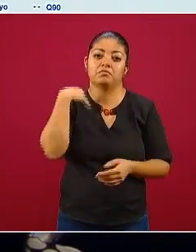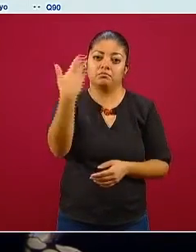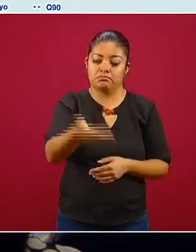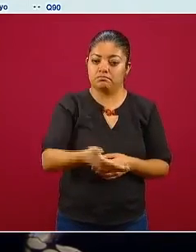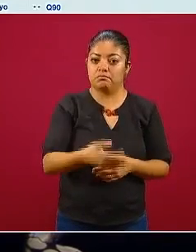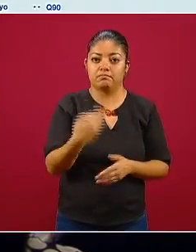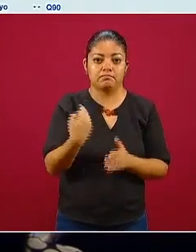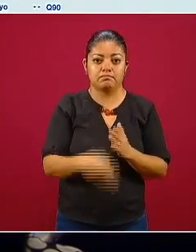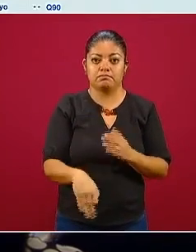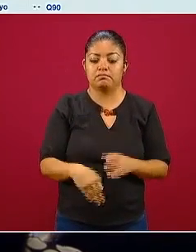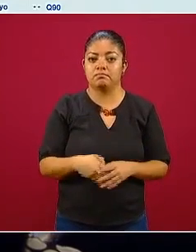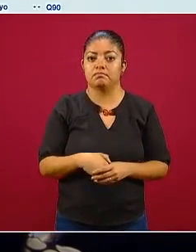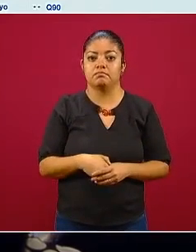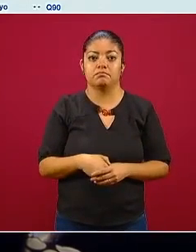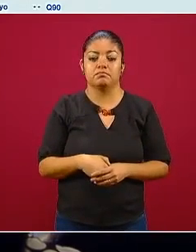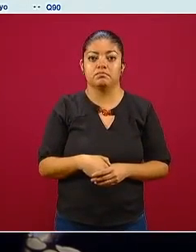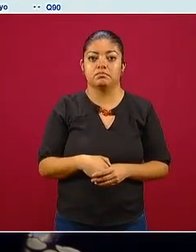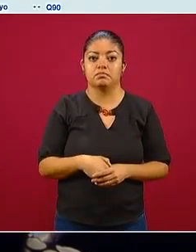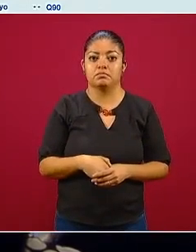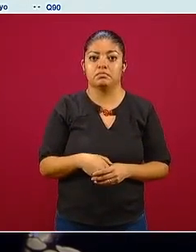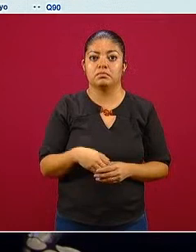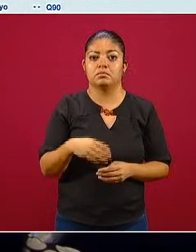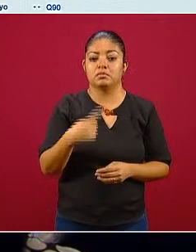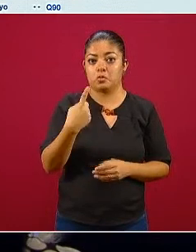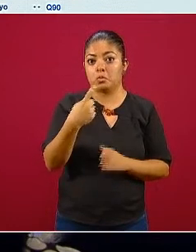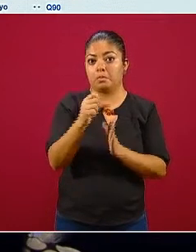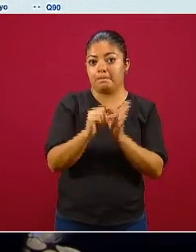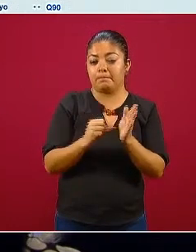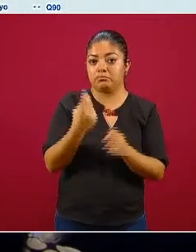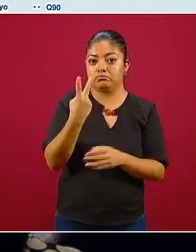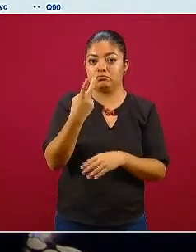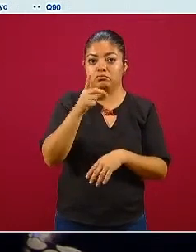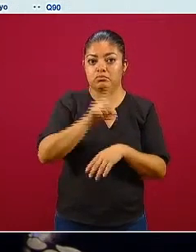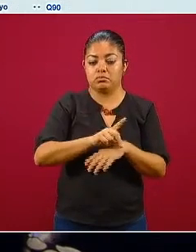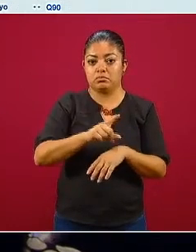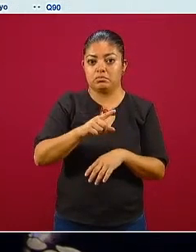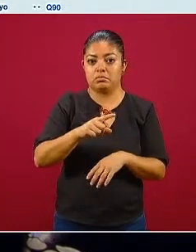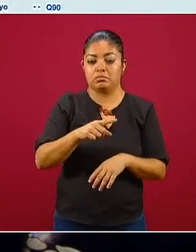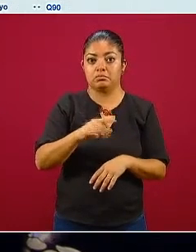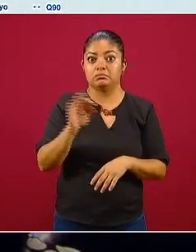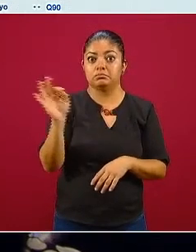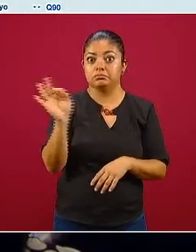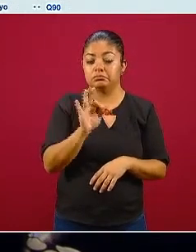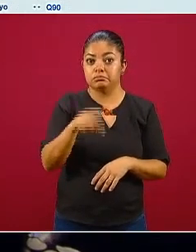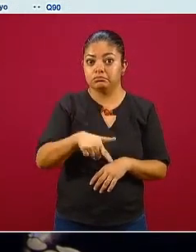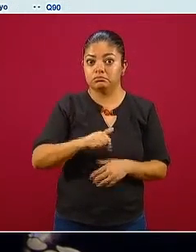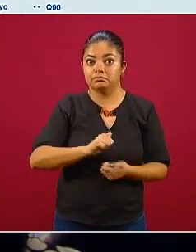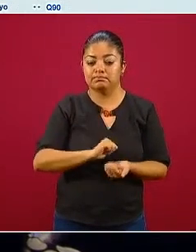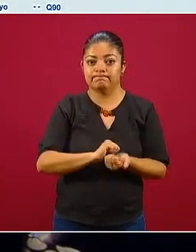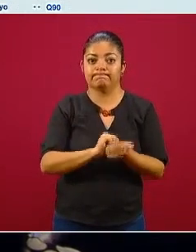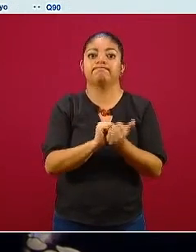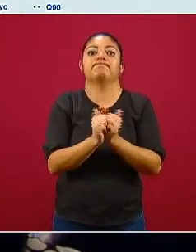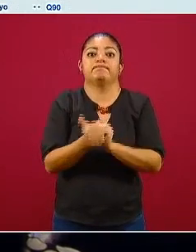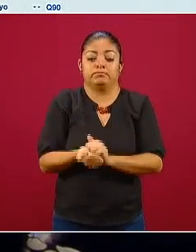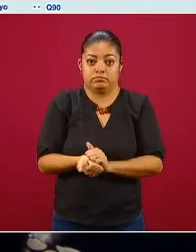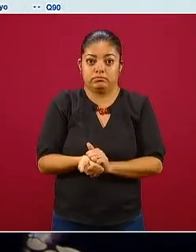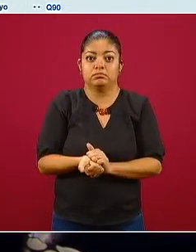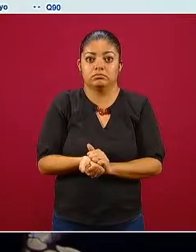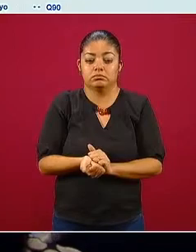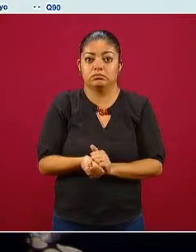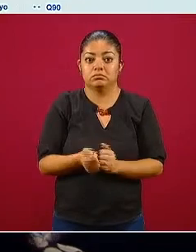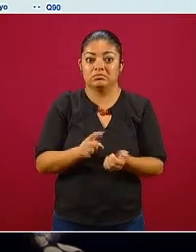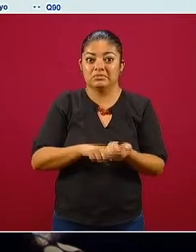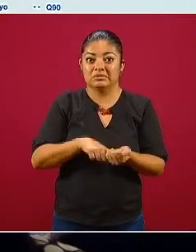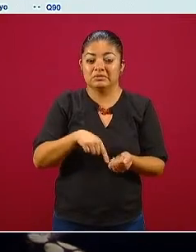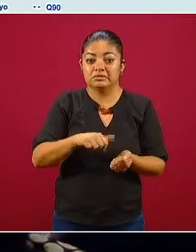prácticamente un bueno un mes y dos días para que si esto se convierte ya en una zona de